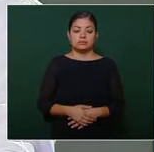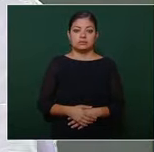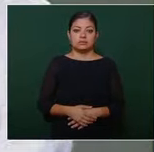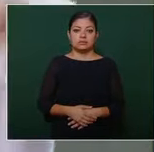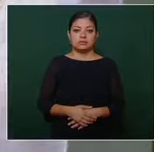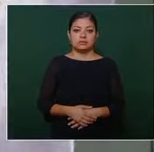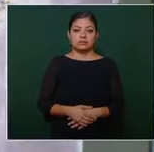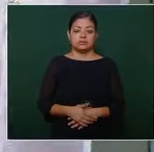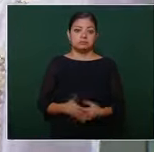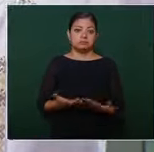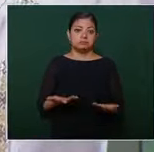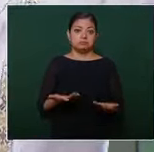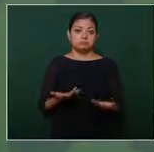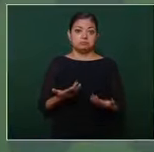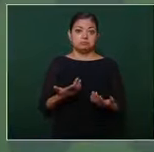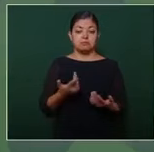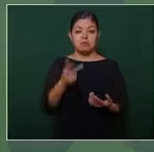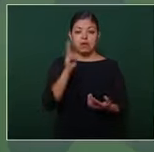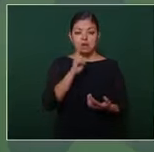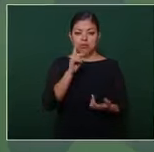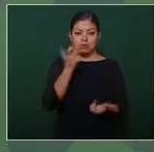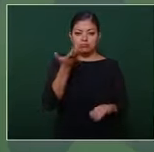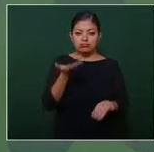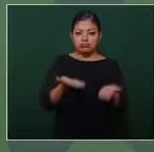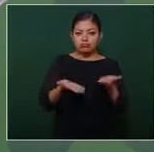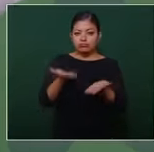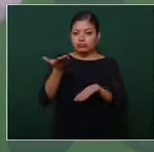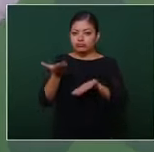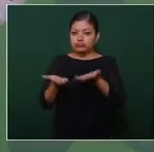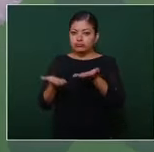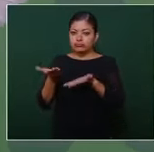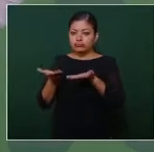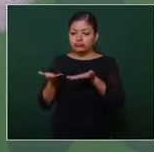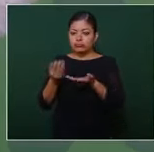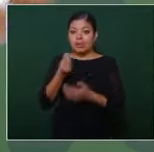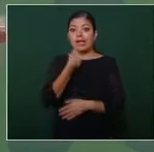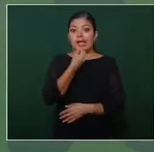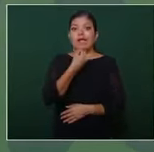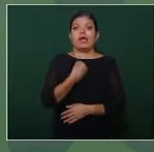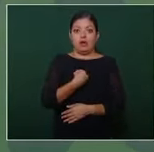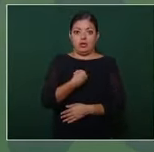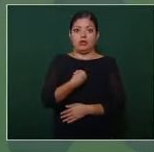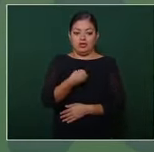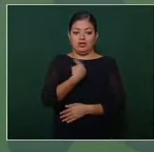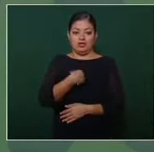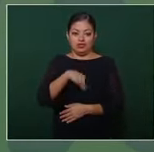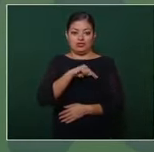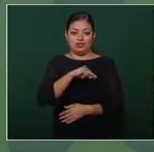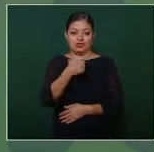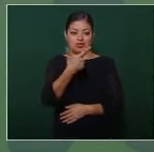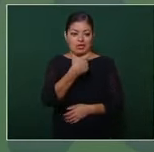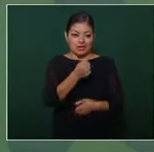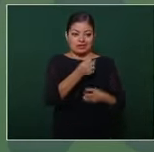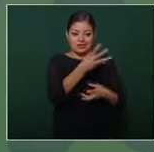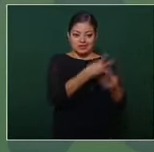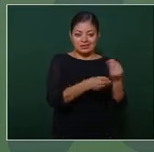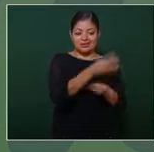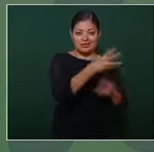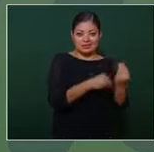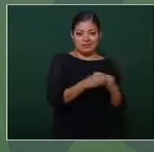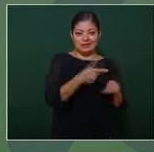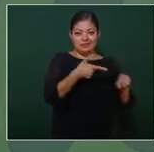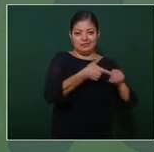entonces en el balance aun cuando estamos subsidiando la gasolina el